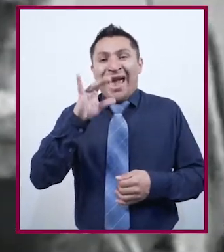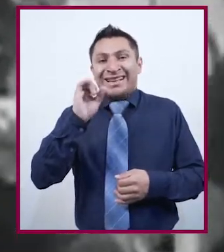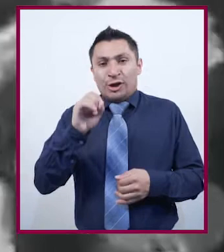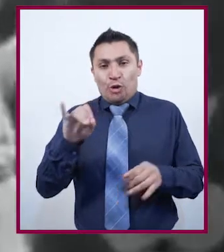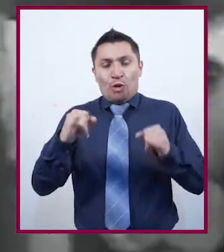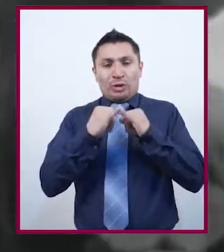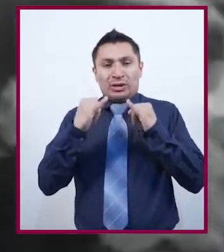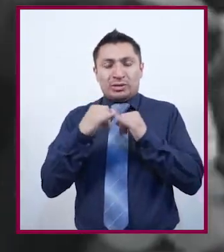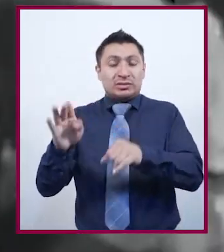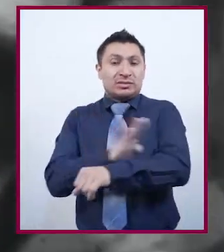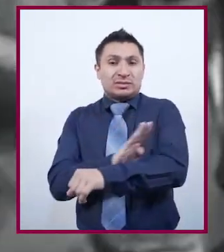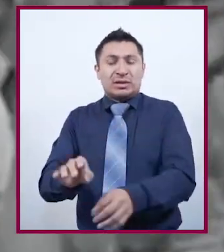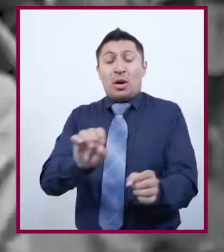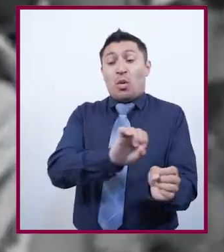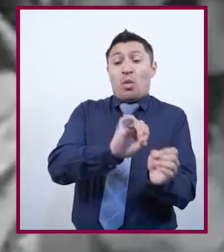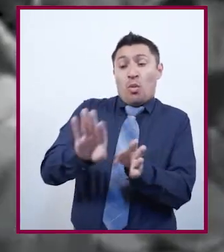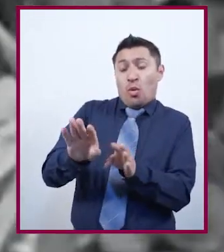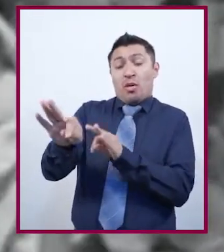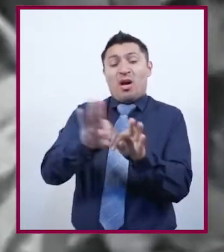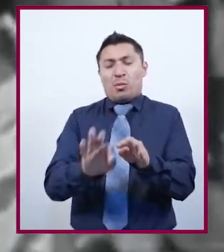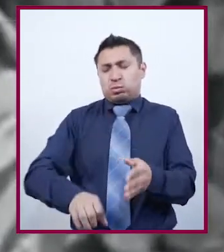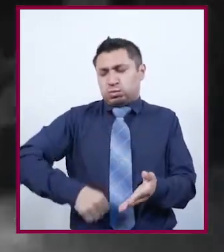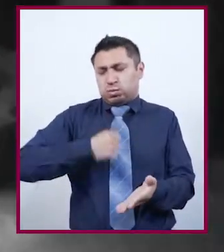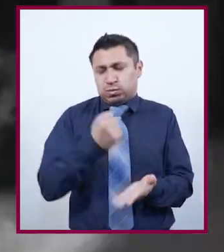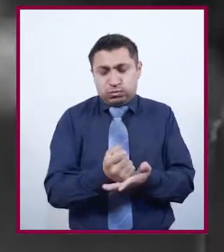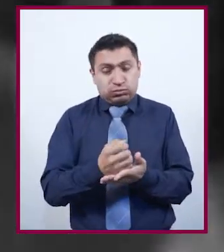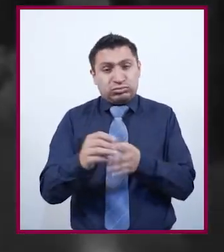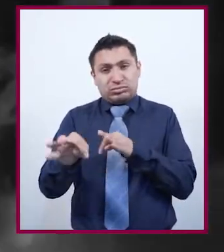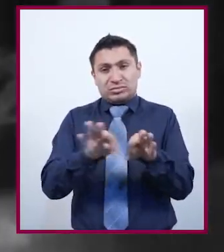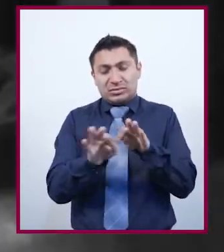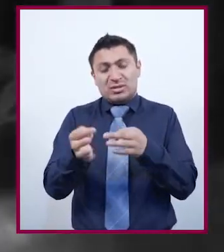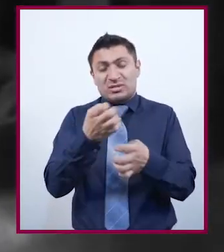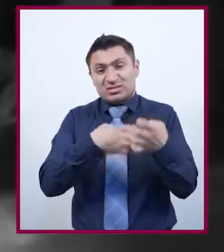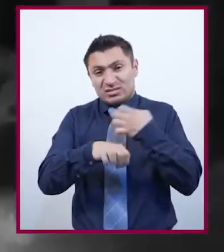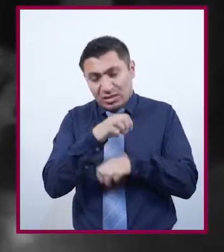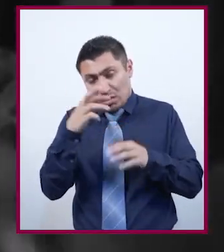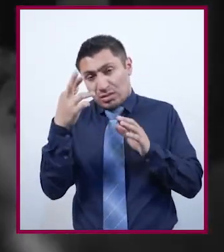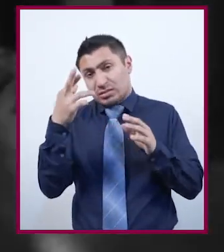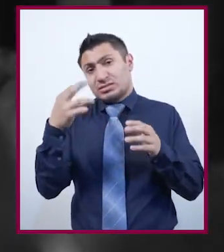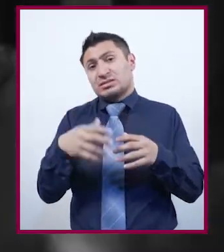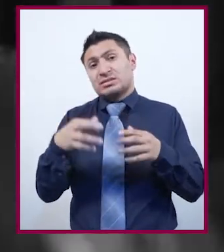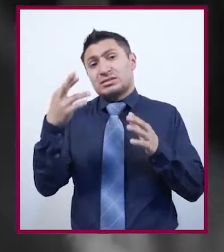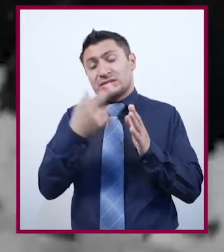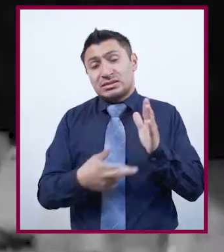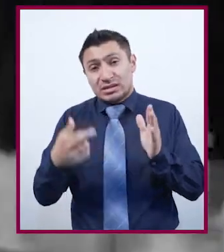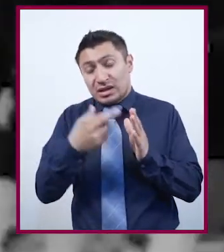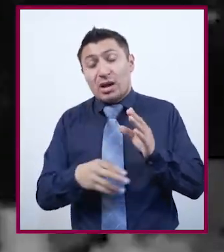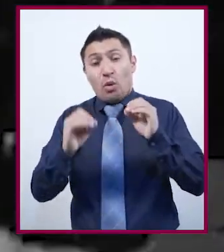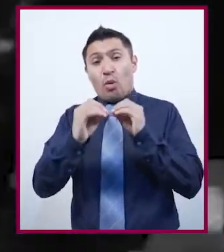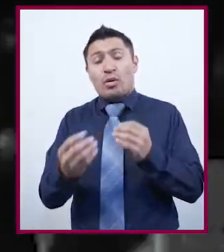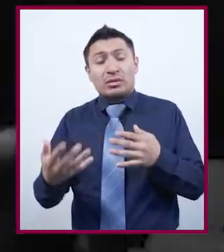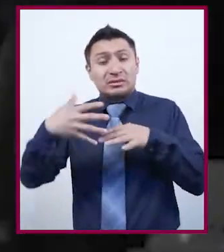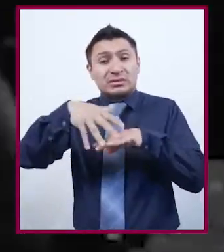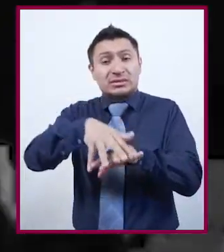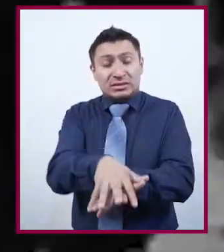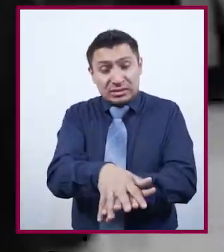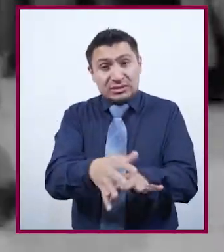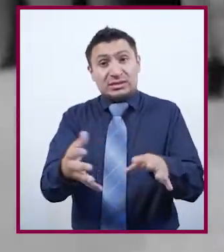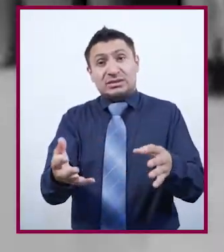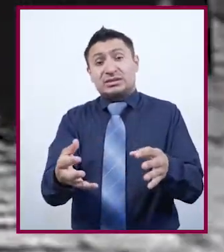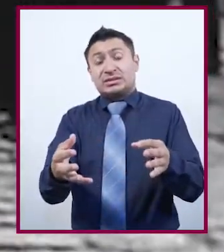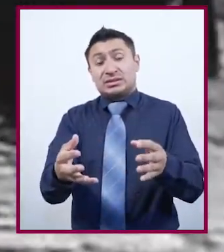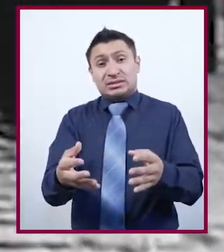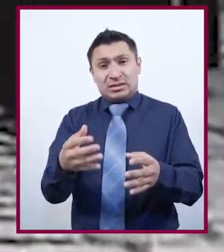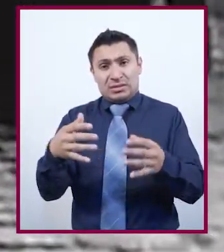hospicio, las instituciones de beneficiencia, el abandono, el trabajo forzado en fábricas y talleres o la incorporación a la lucha